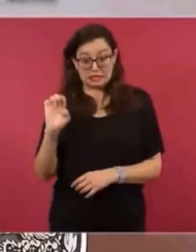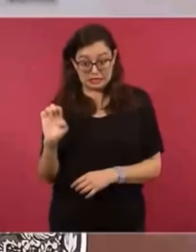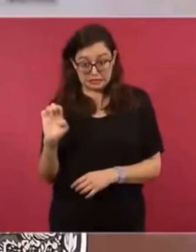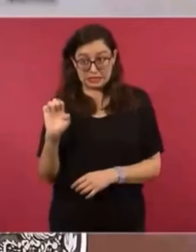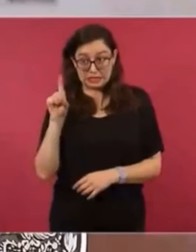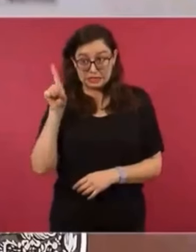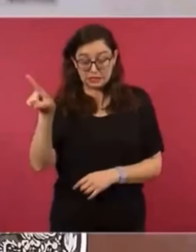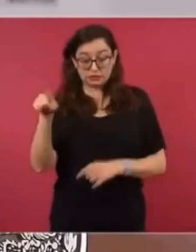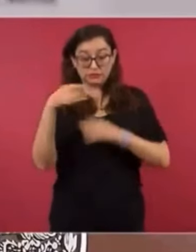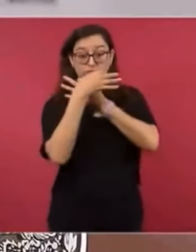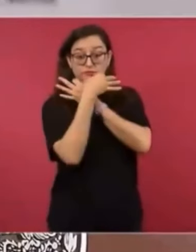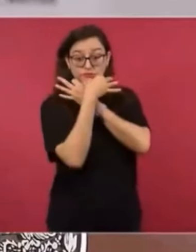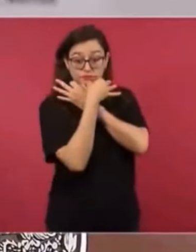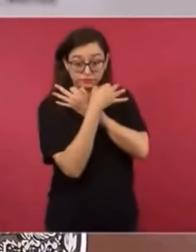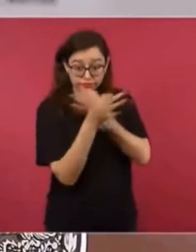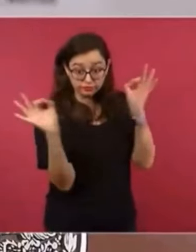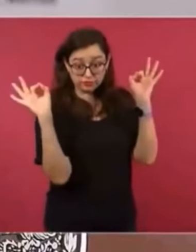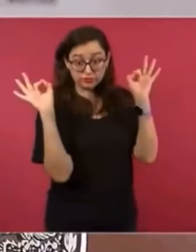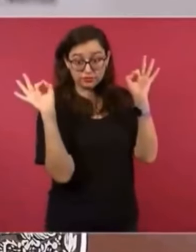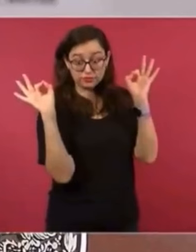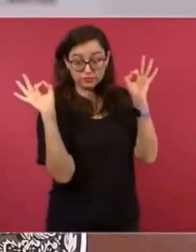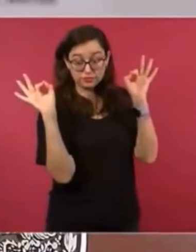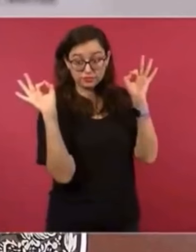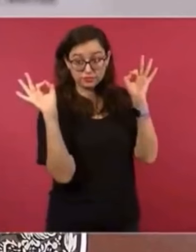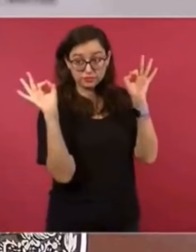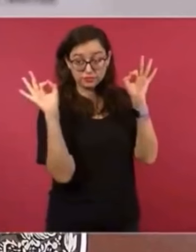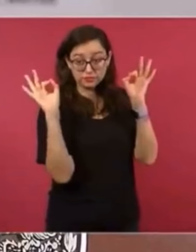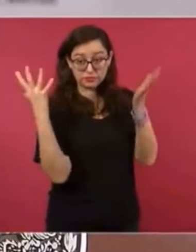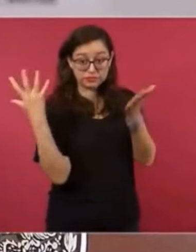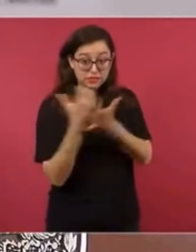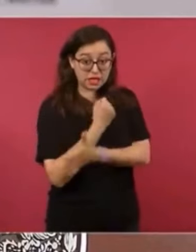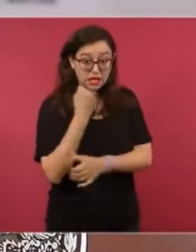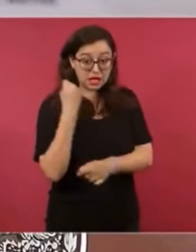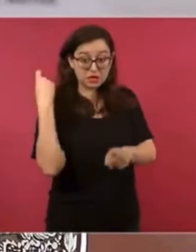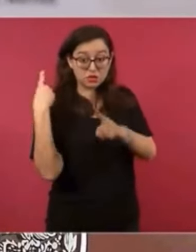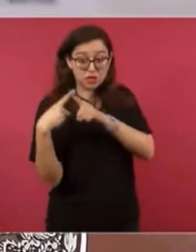como lo hice la vez pasada.